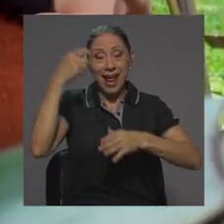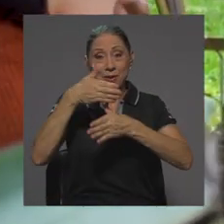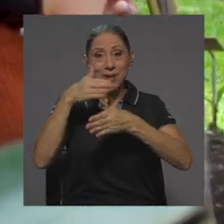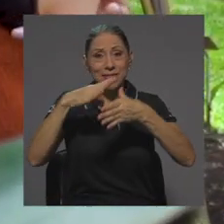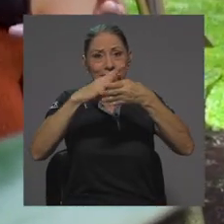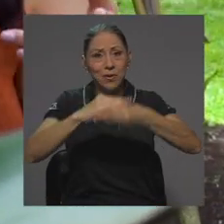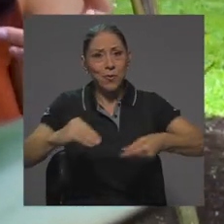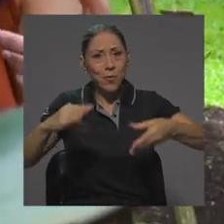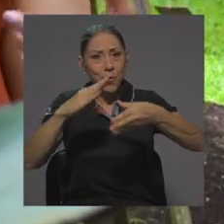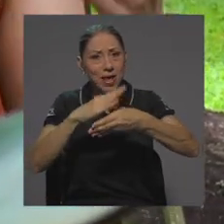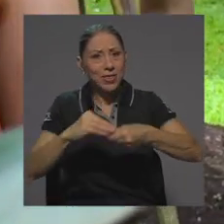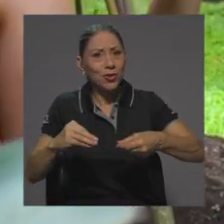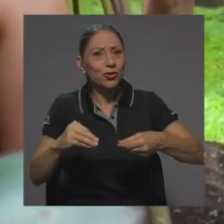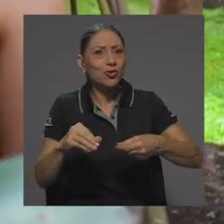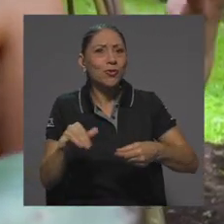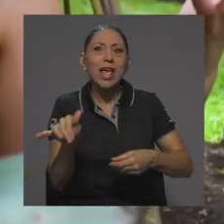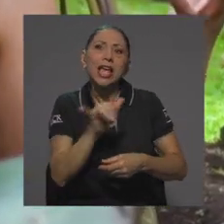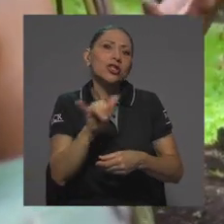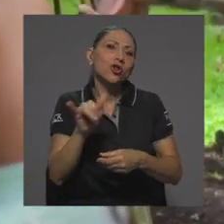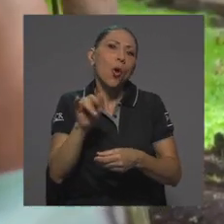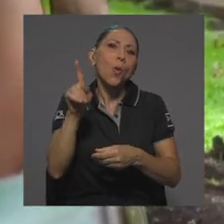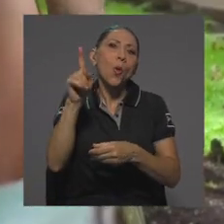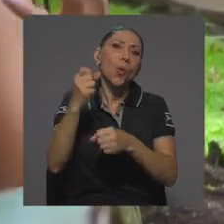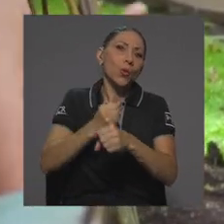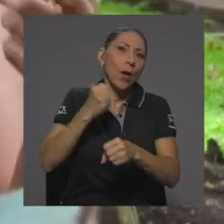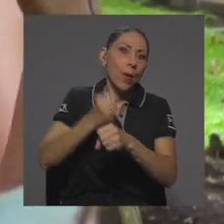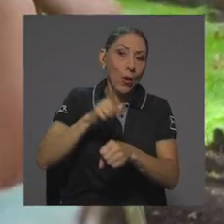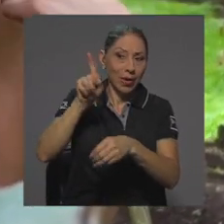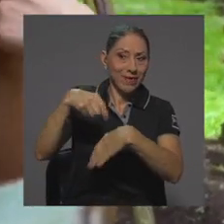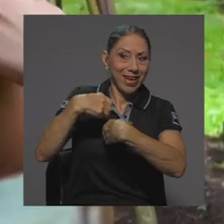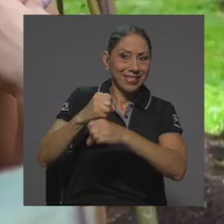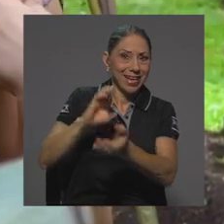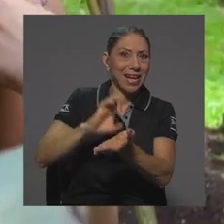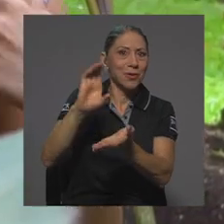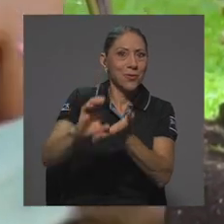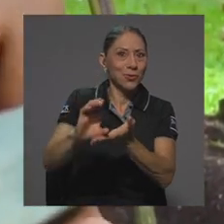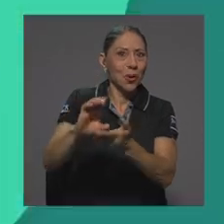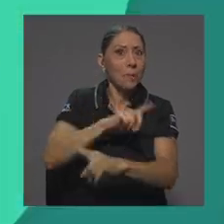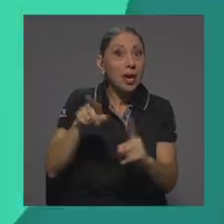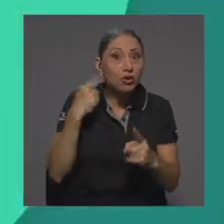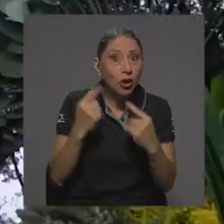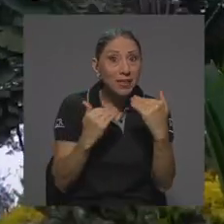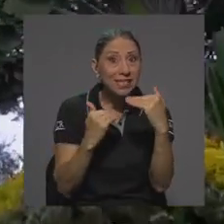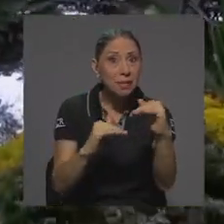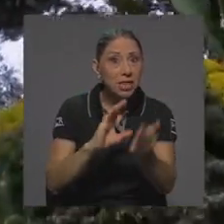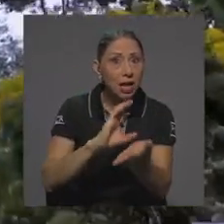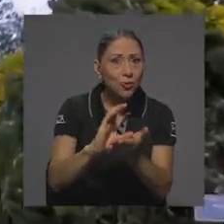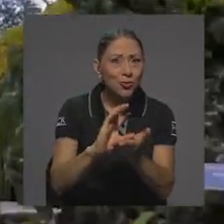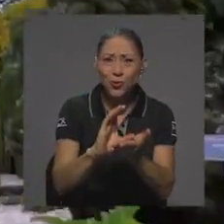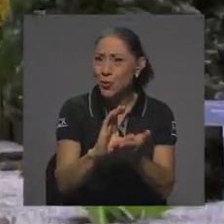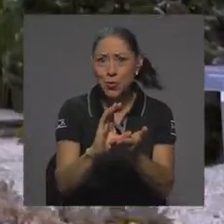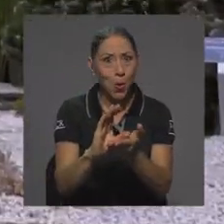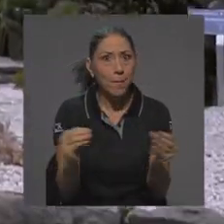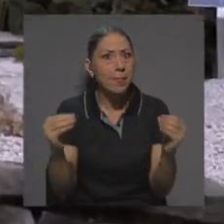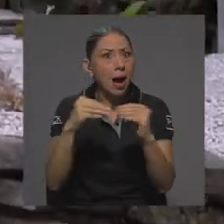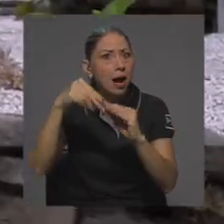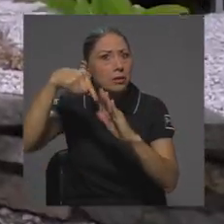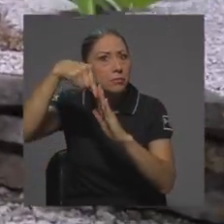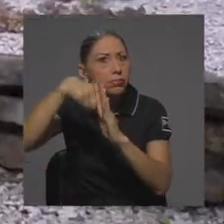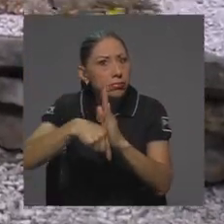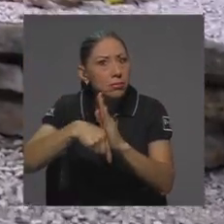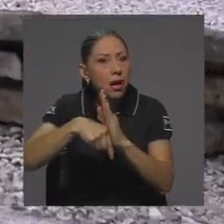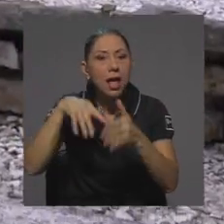surge como una asignación de curso que trasciende el curso, que permite al